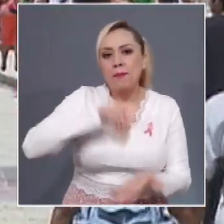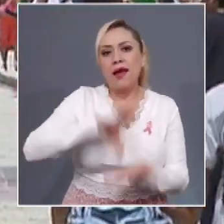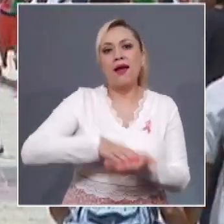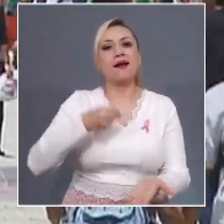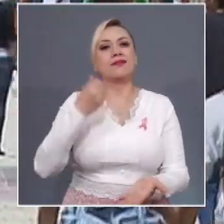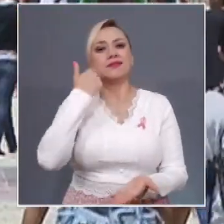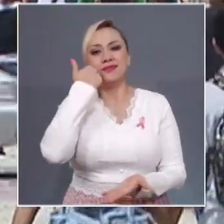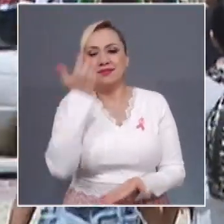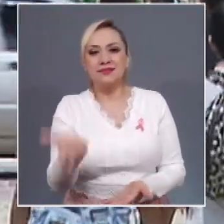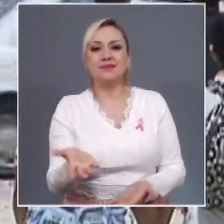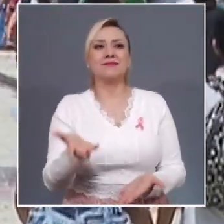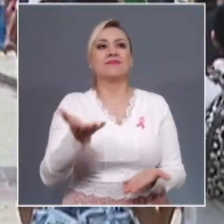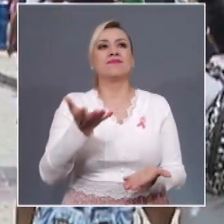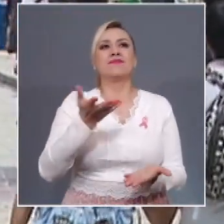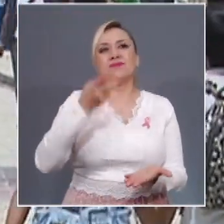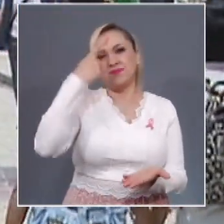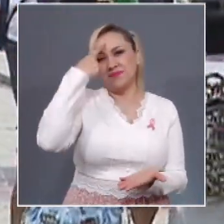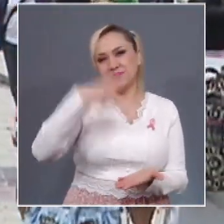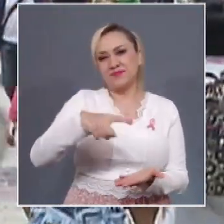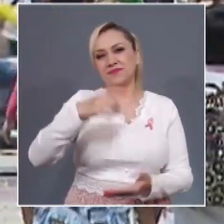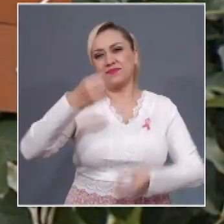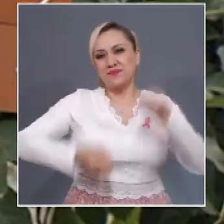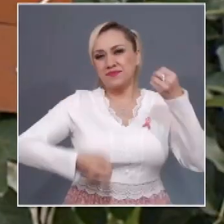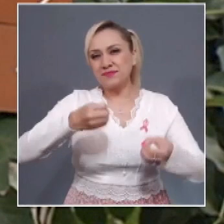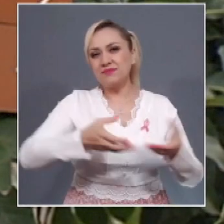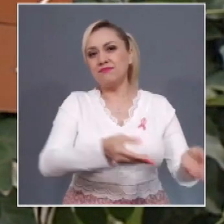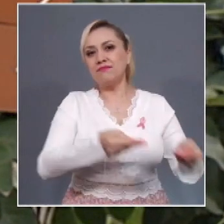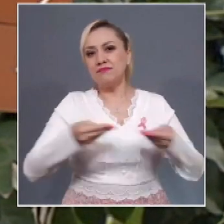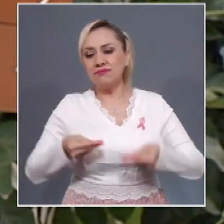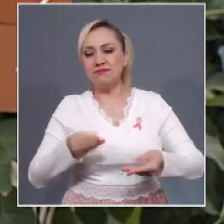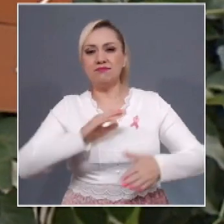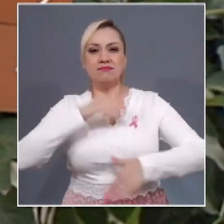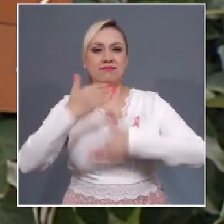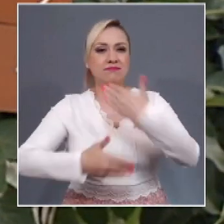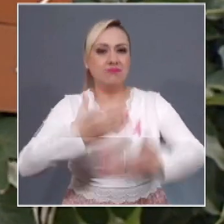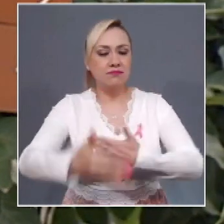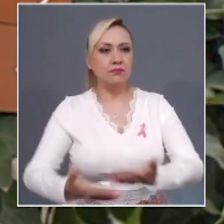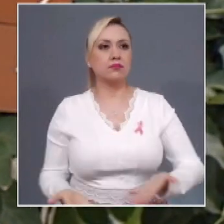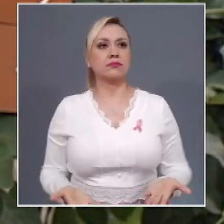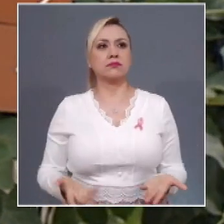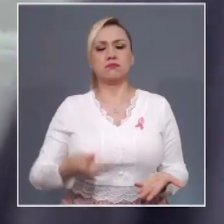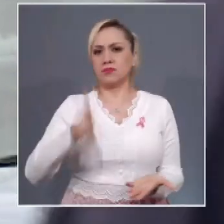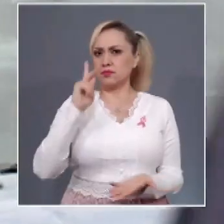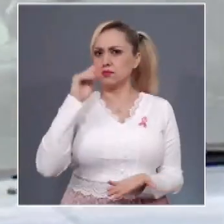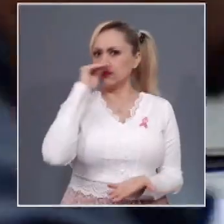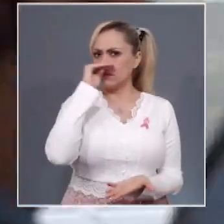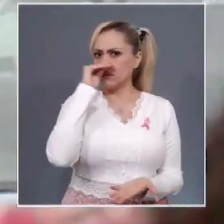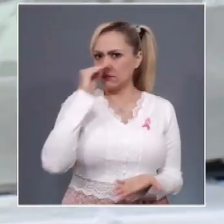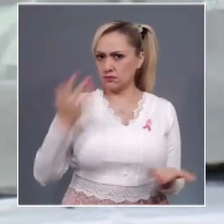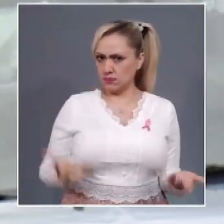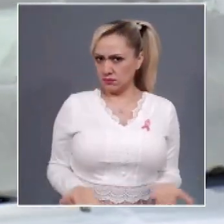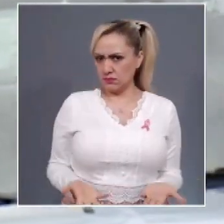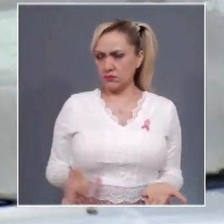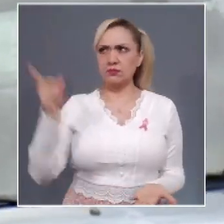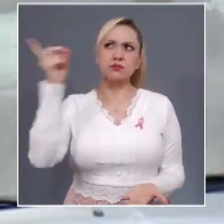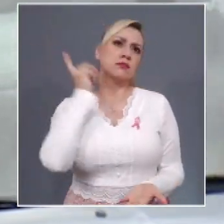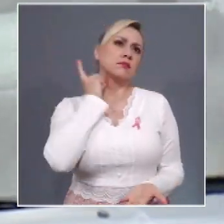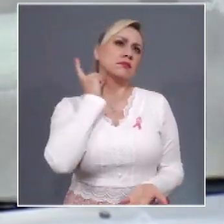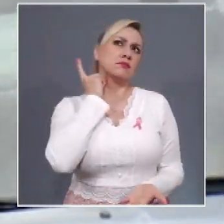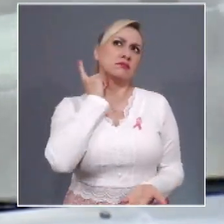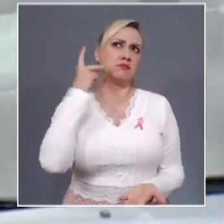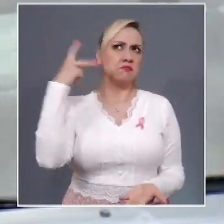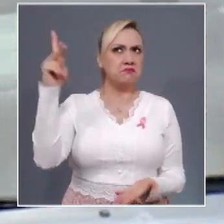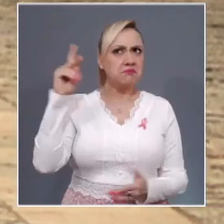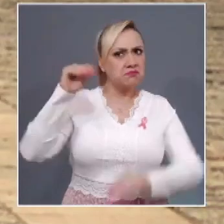y el principio de gratuidad que lo rige, pues en los procedimientos legislativos respectivos no se justificaron los